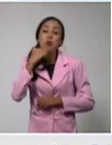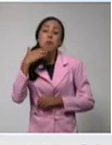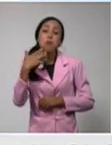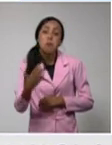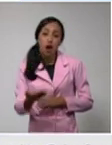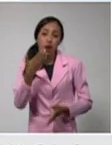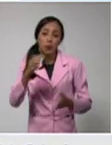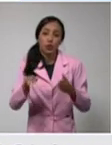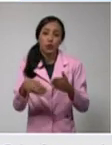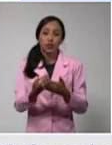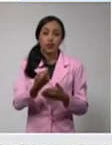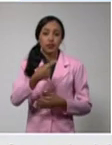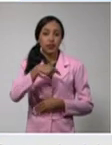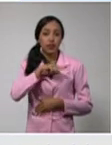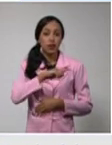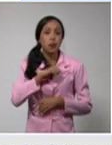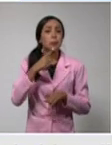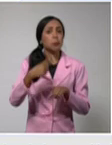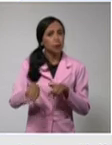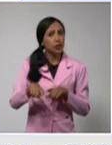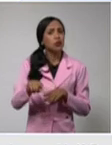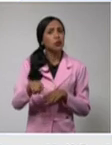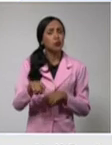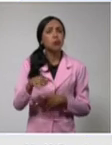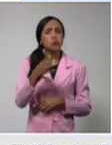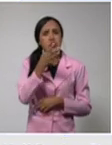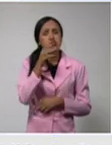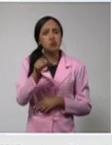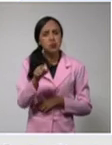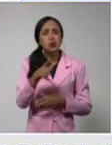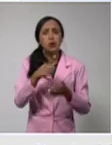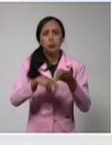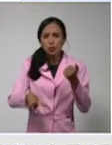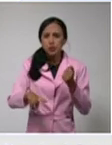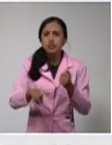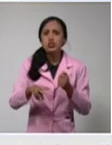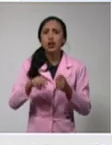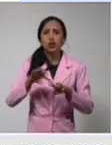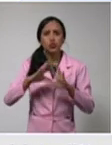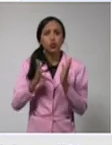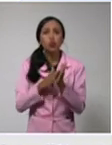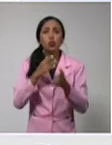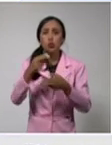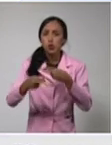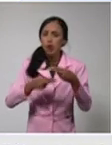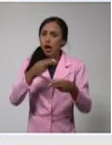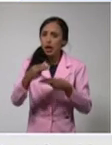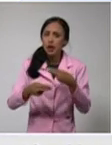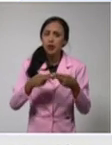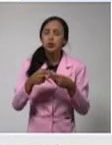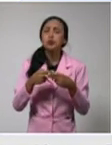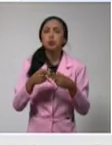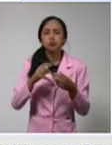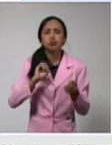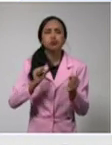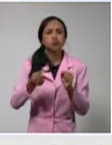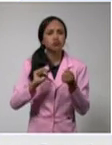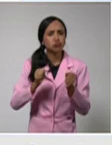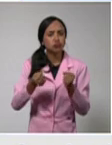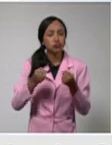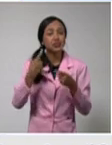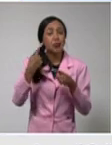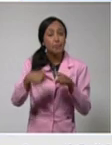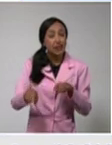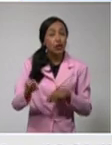también parece que es una provincia que con las acciones que viene realizando, está controlando, aunque todavía